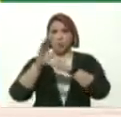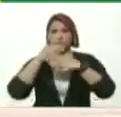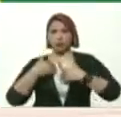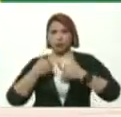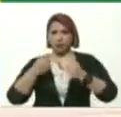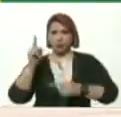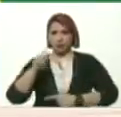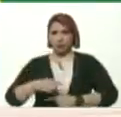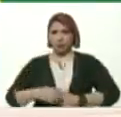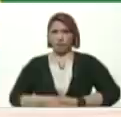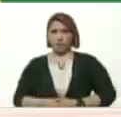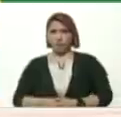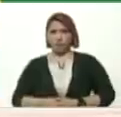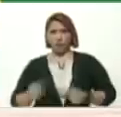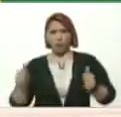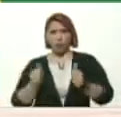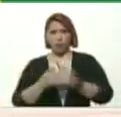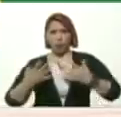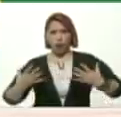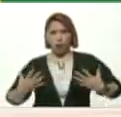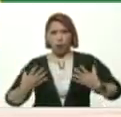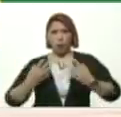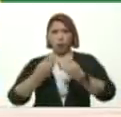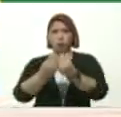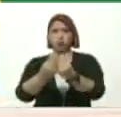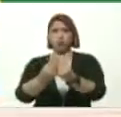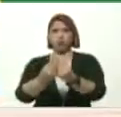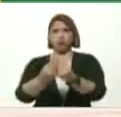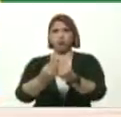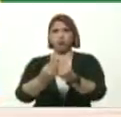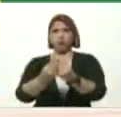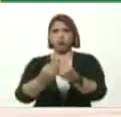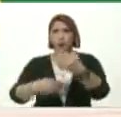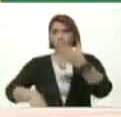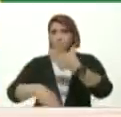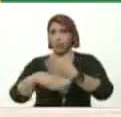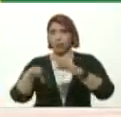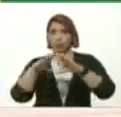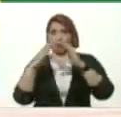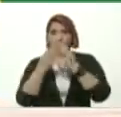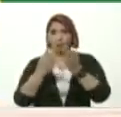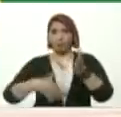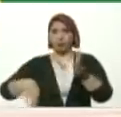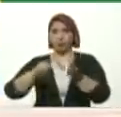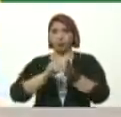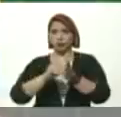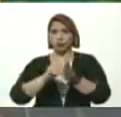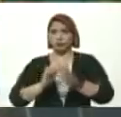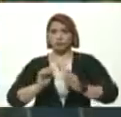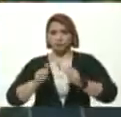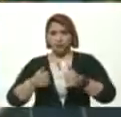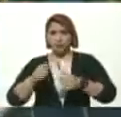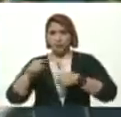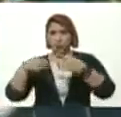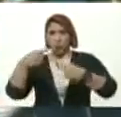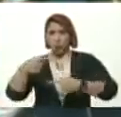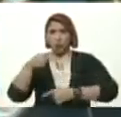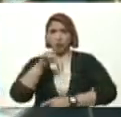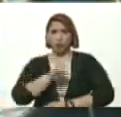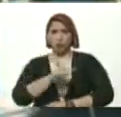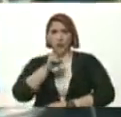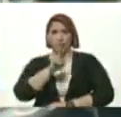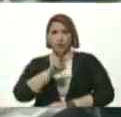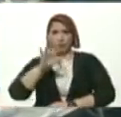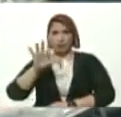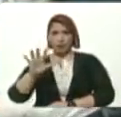Con acompañamiento Vamos a clases Otra vez A partir del próximo lunes 25 de